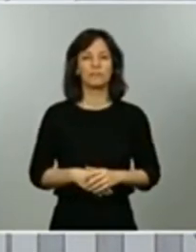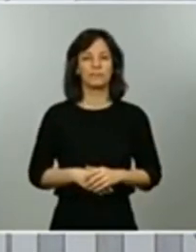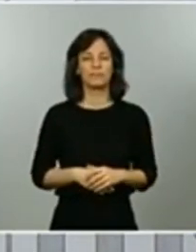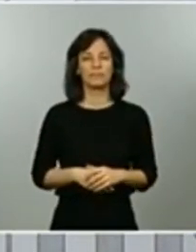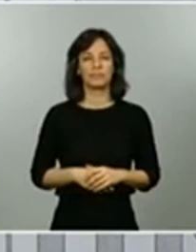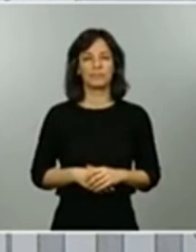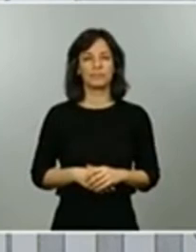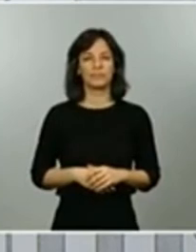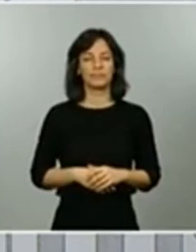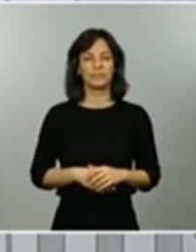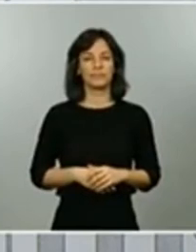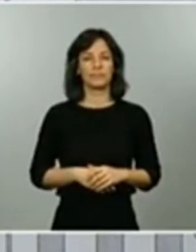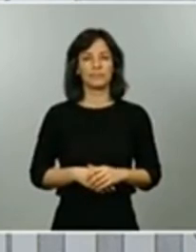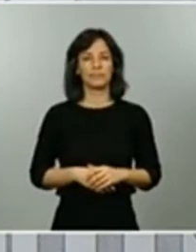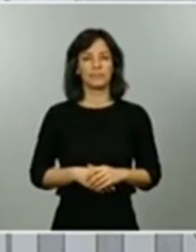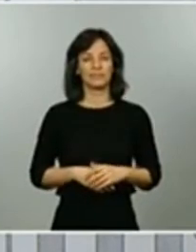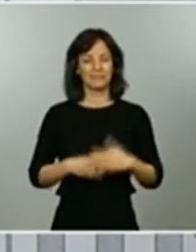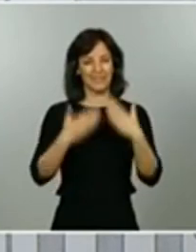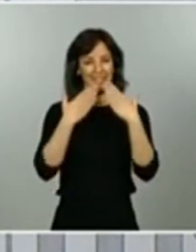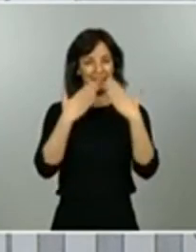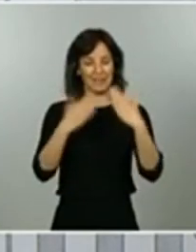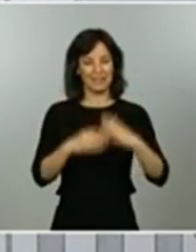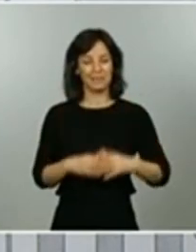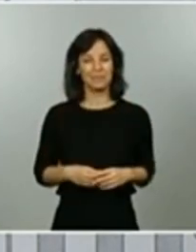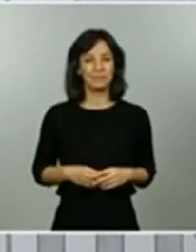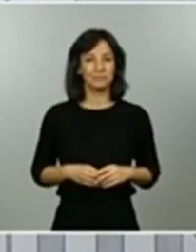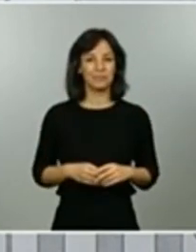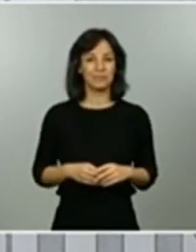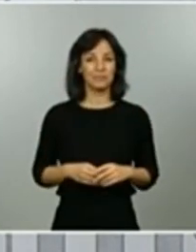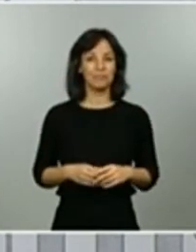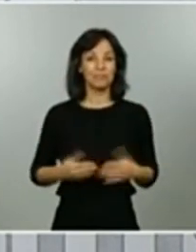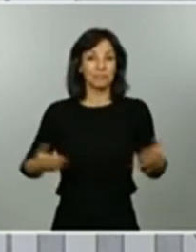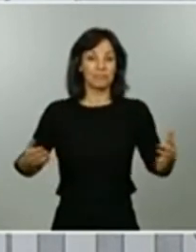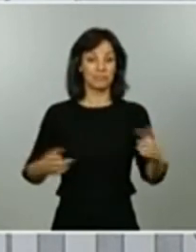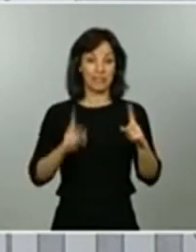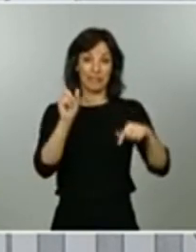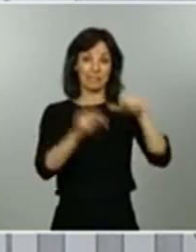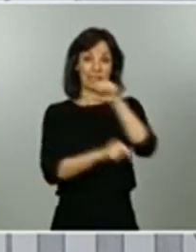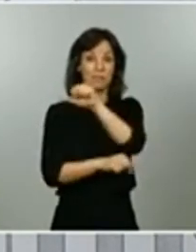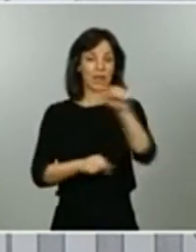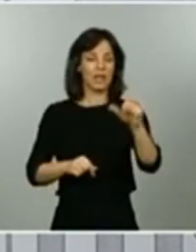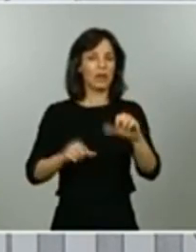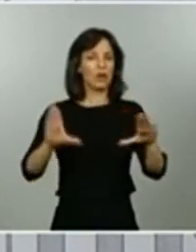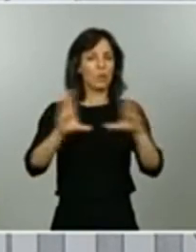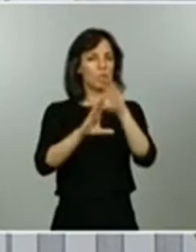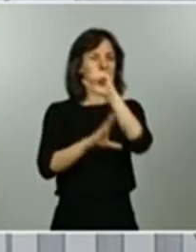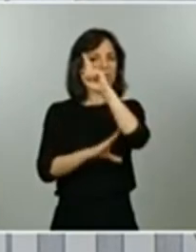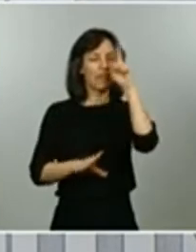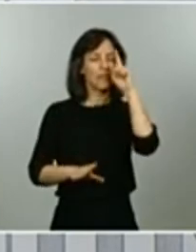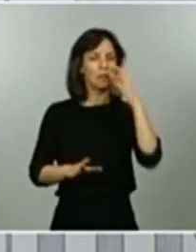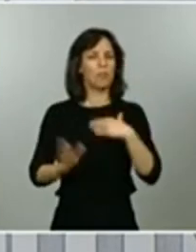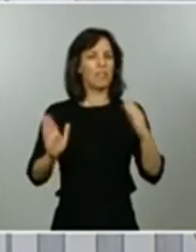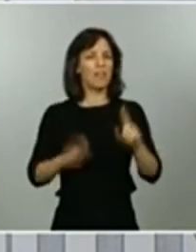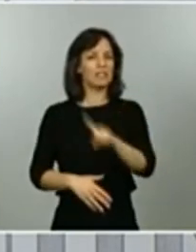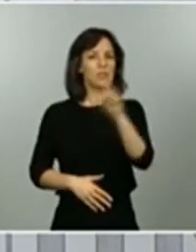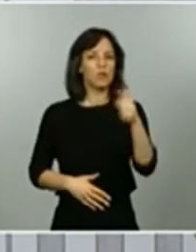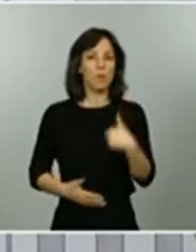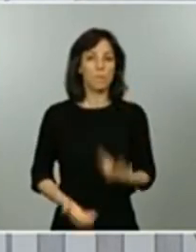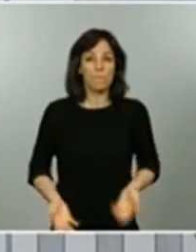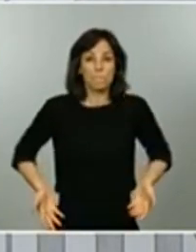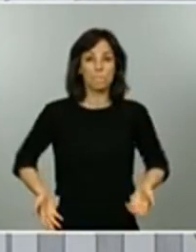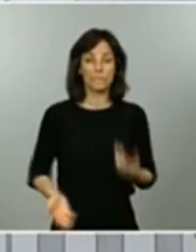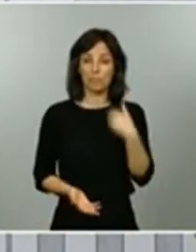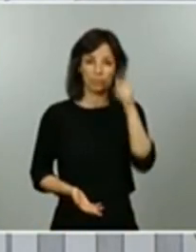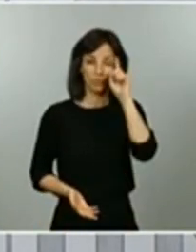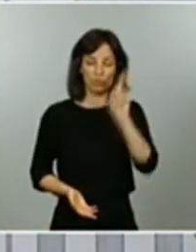no sé si el próximo fin de semana estarán condiciones la comunidad autónoma de Madrid de progresar de fase nos ha parecido que